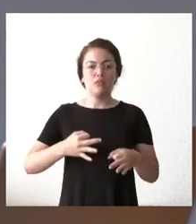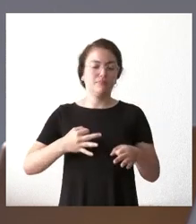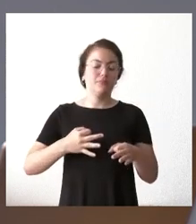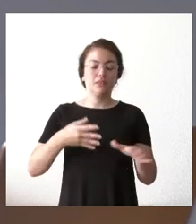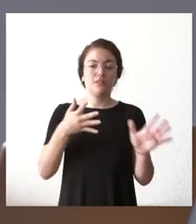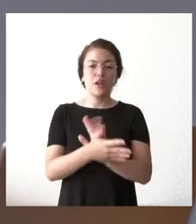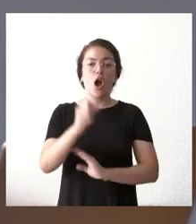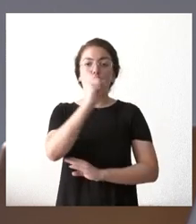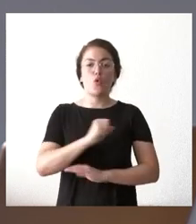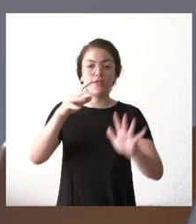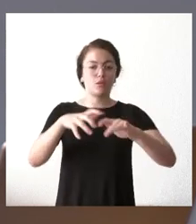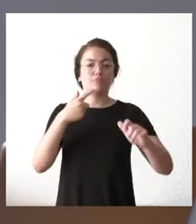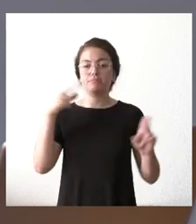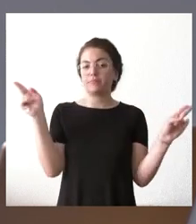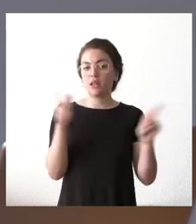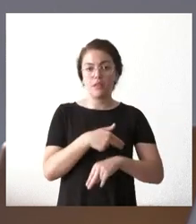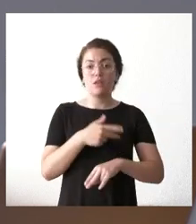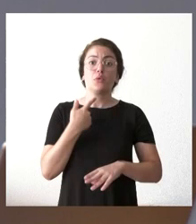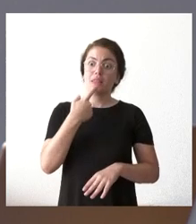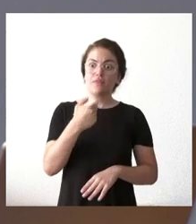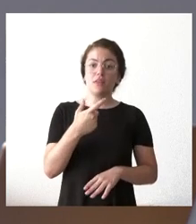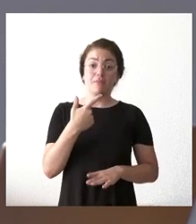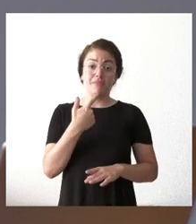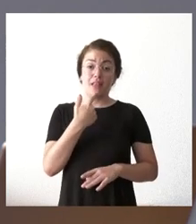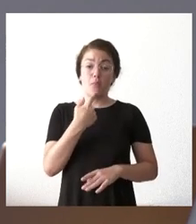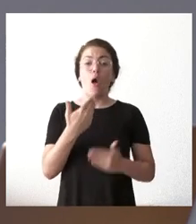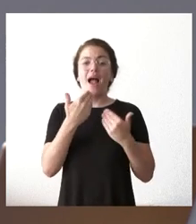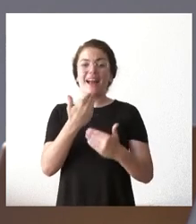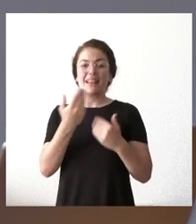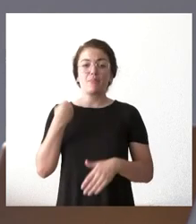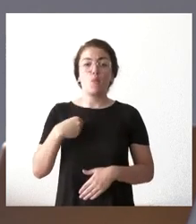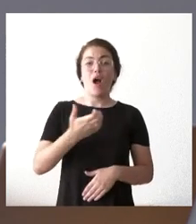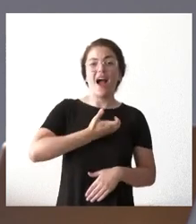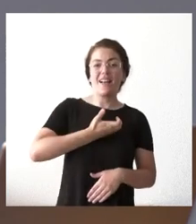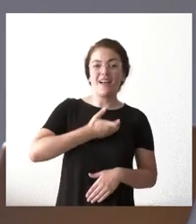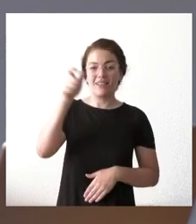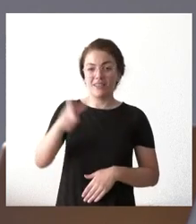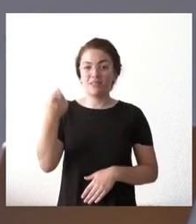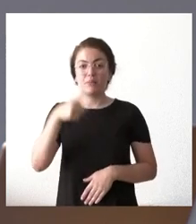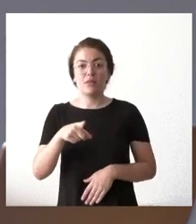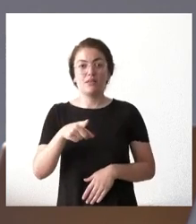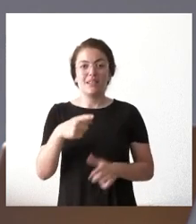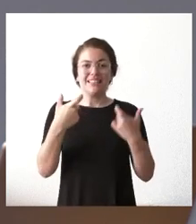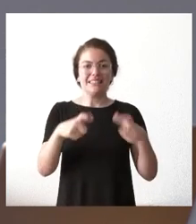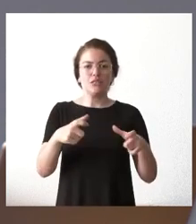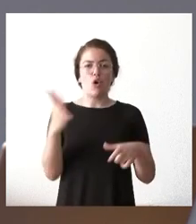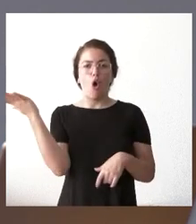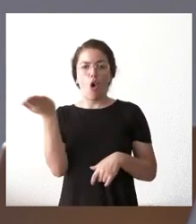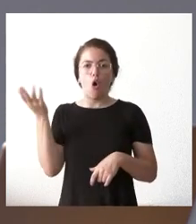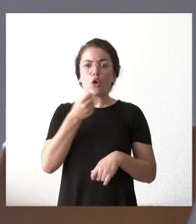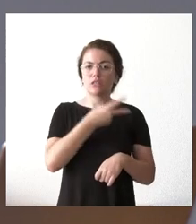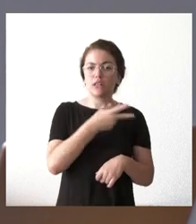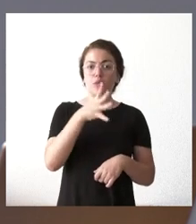es muy compleja y agradecemos a los alcaldes, a todo el sector hostelero, como asumen con una responsabilidad la